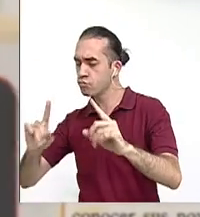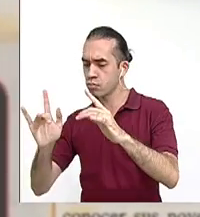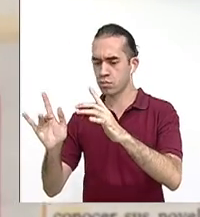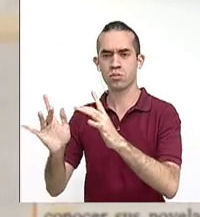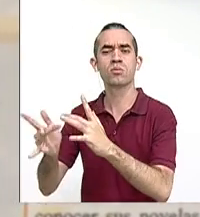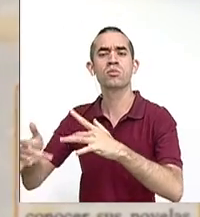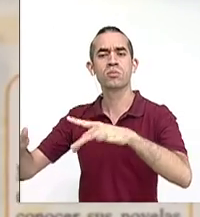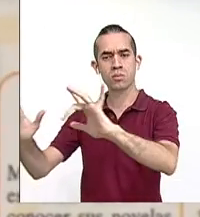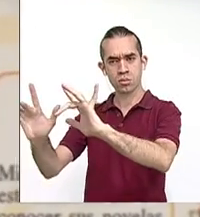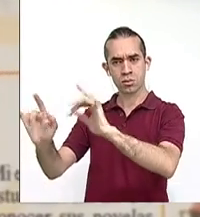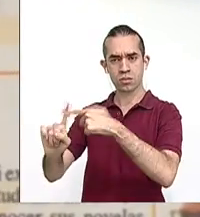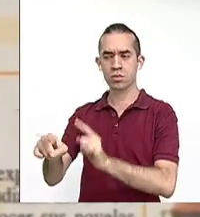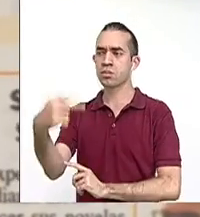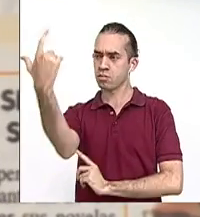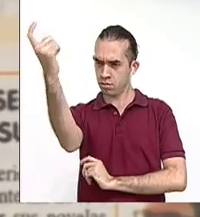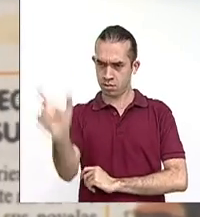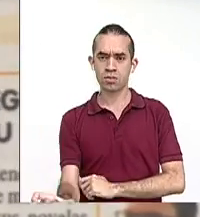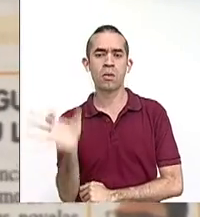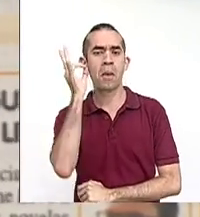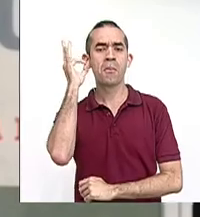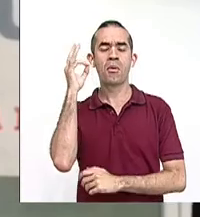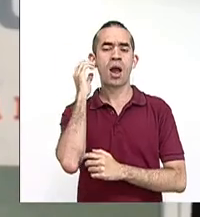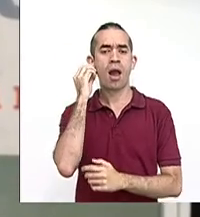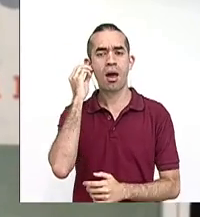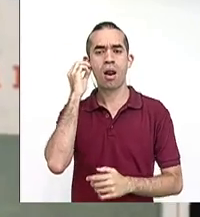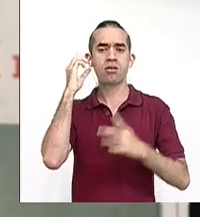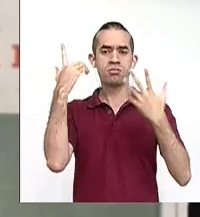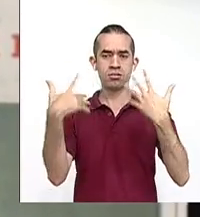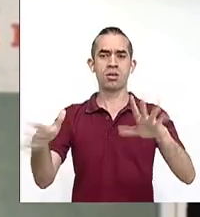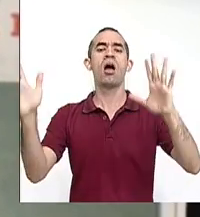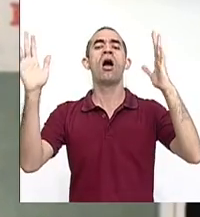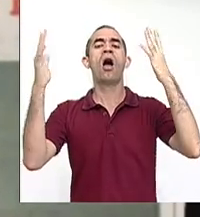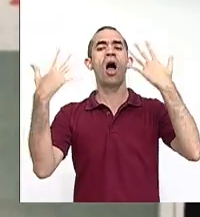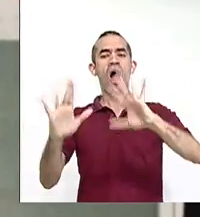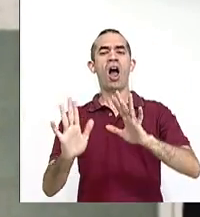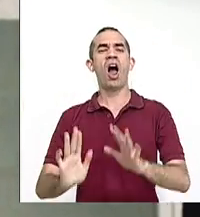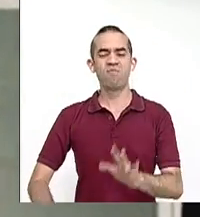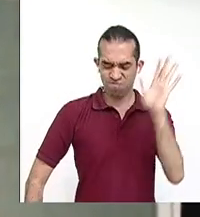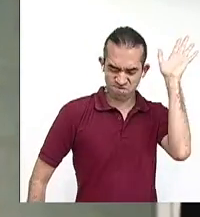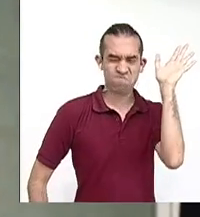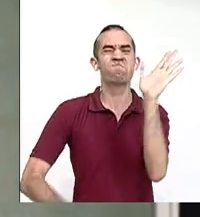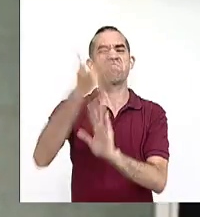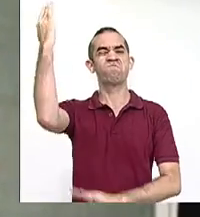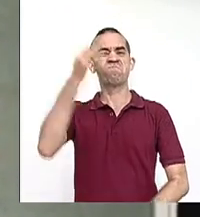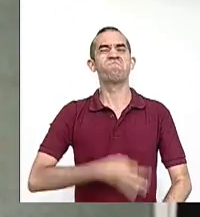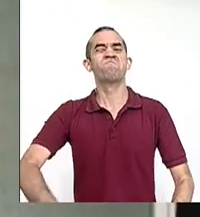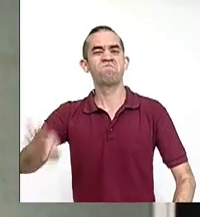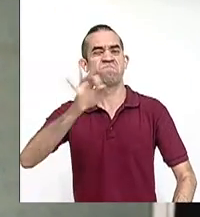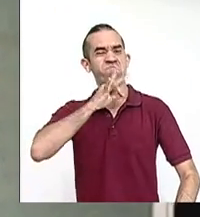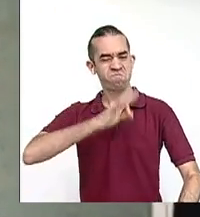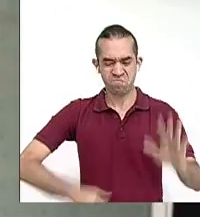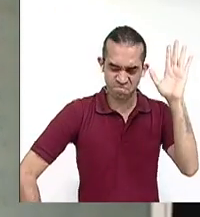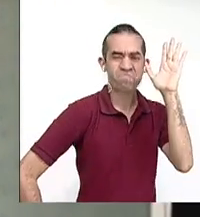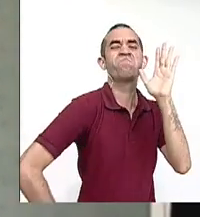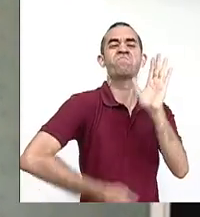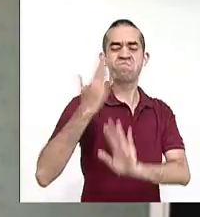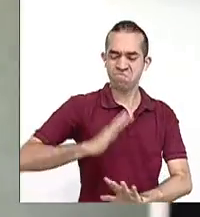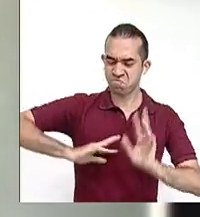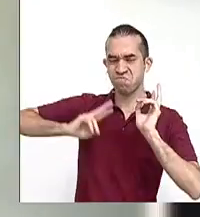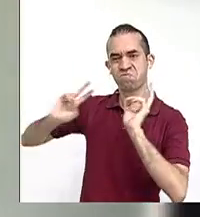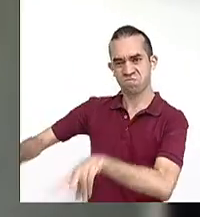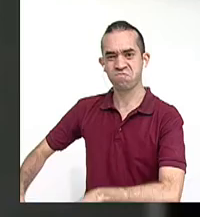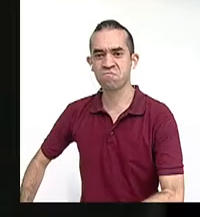que así de pronto desrompe su espejo y se va. Que podríamos ahora